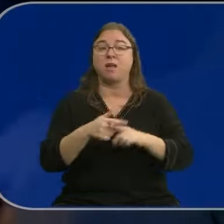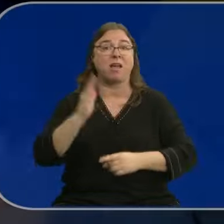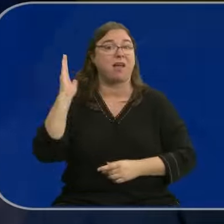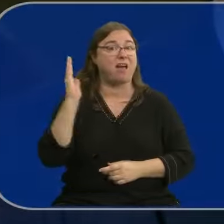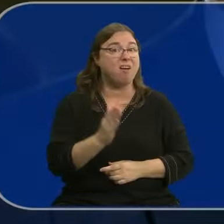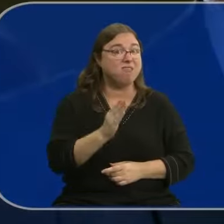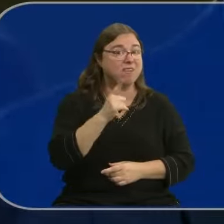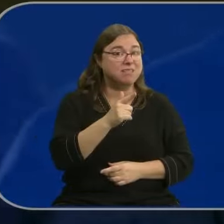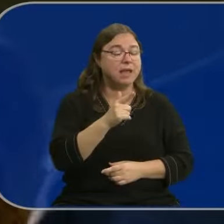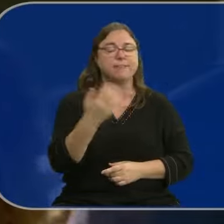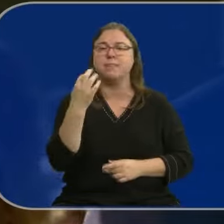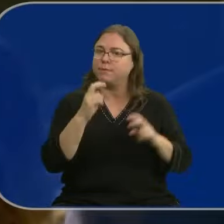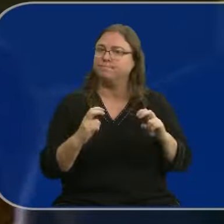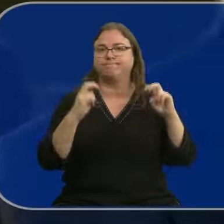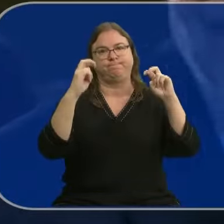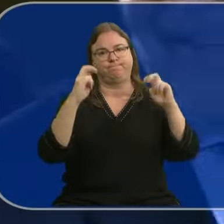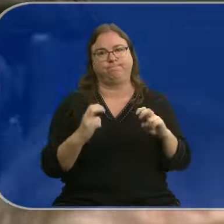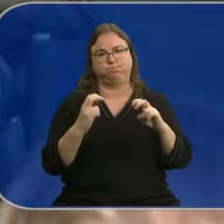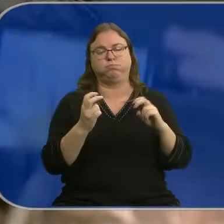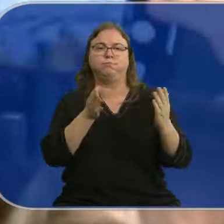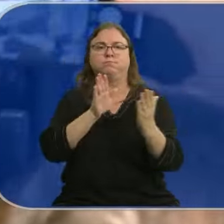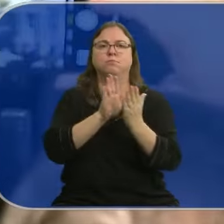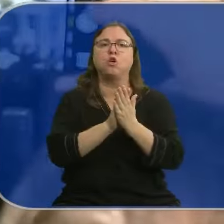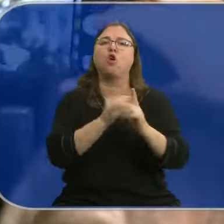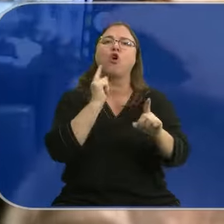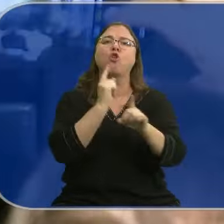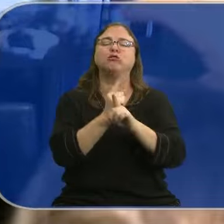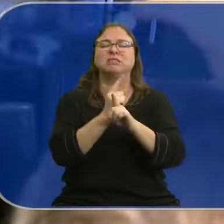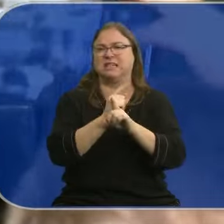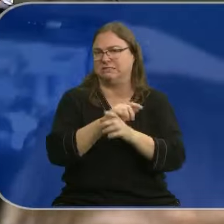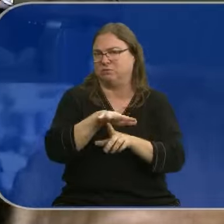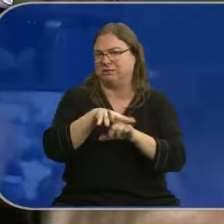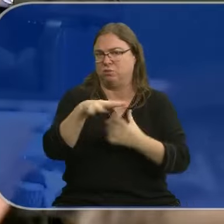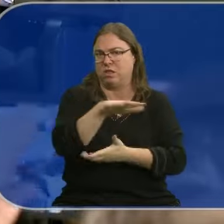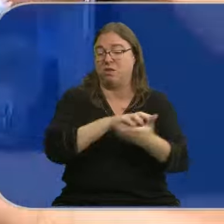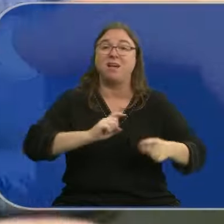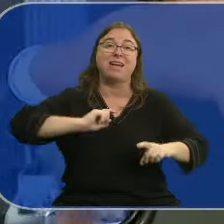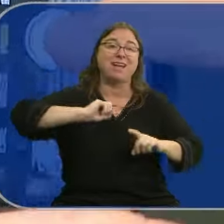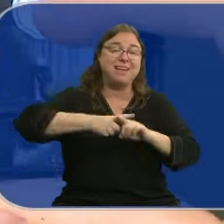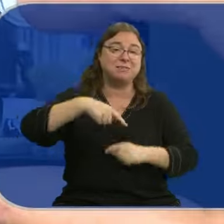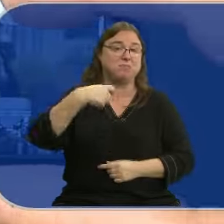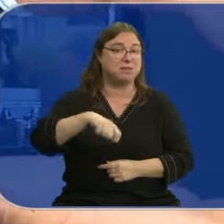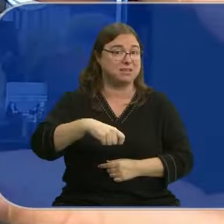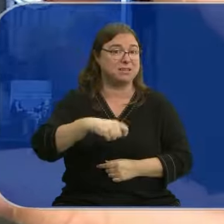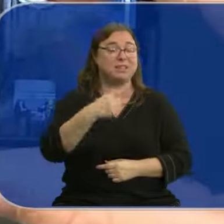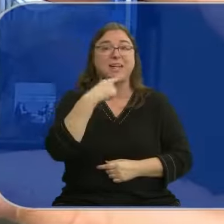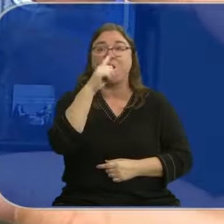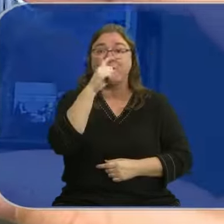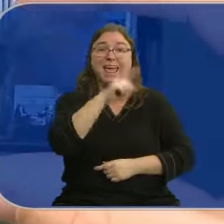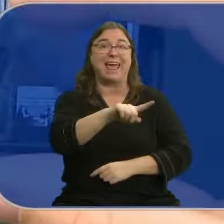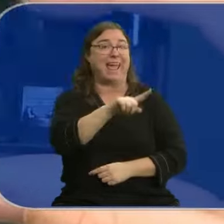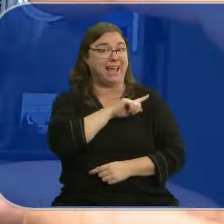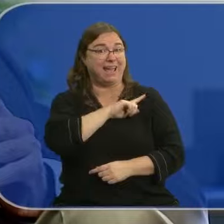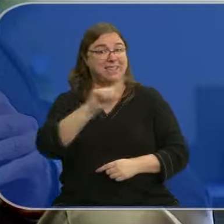afectados por la Dana que se sienten cuanto antes para hacer un frente común ante la tragedia. El expresidente del gobierno ha recordado que enviar al ejército